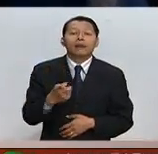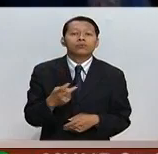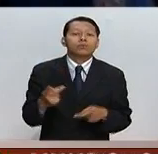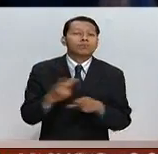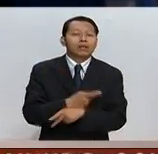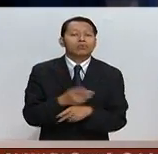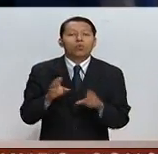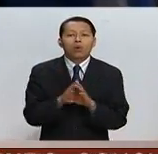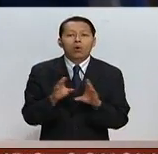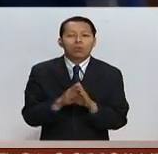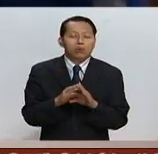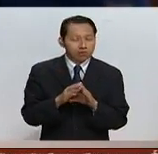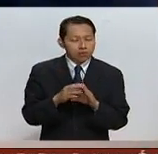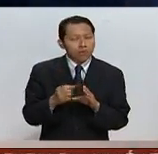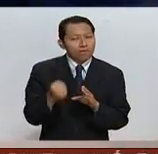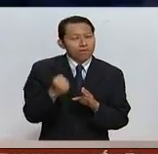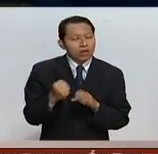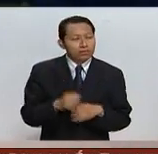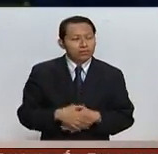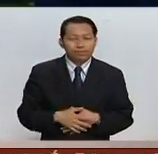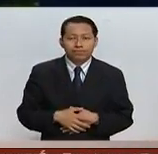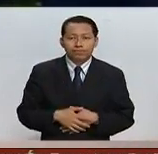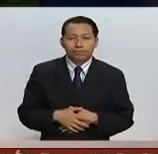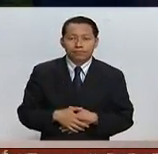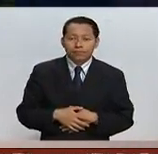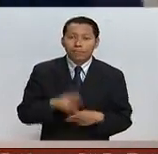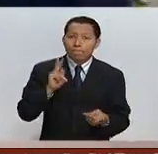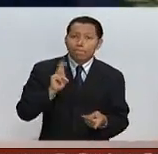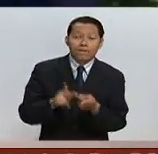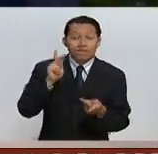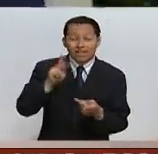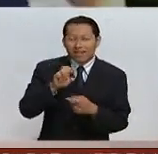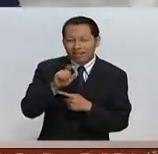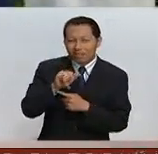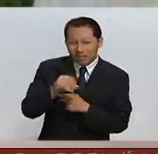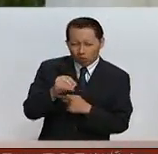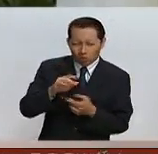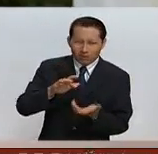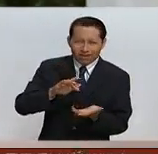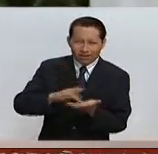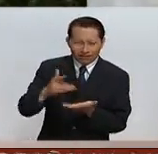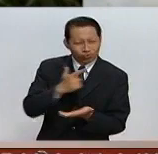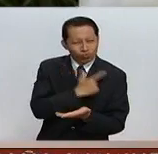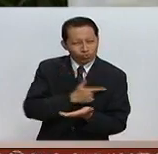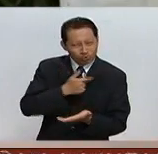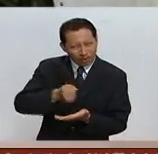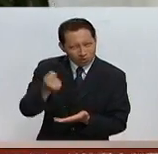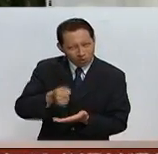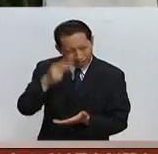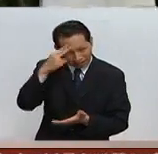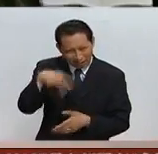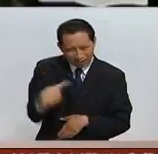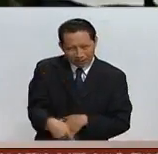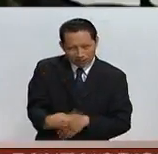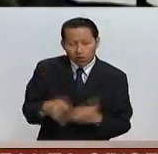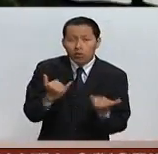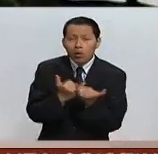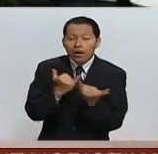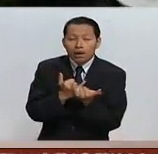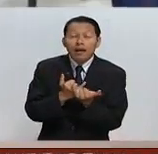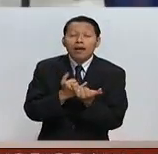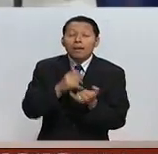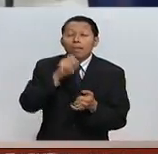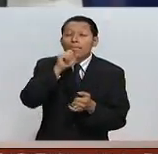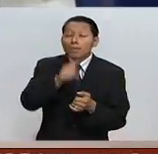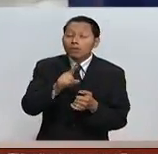algo colosal. Perfecto, Edelmiro, qué gusto saludarte, un abrazo desde México y sobre todo recordarle a nuestro auditorio